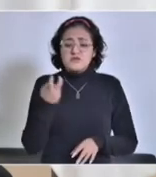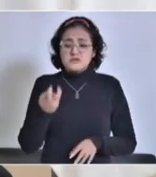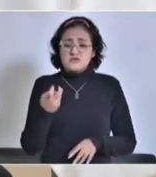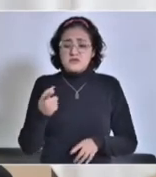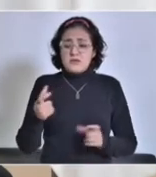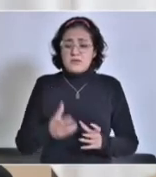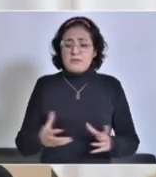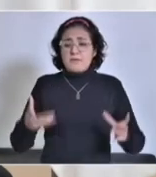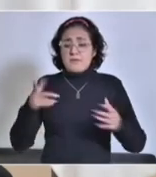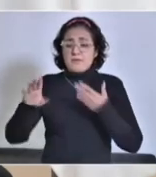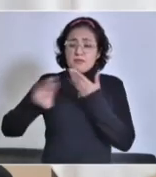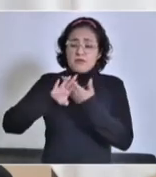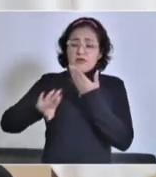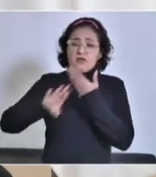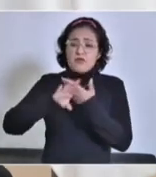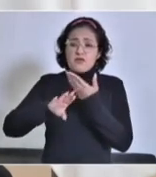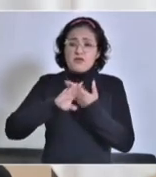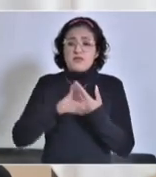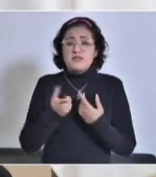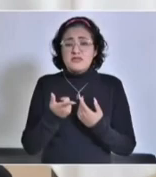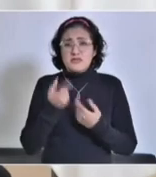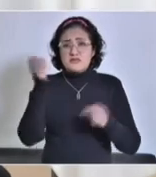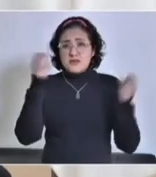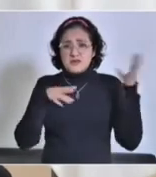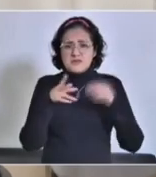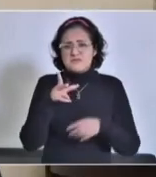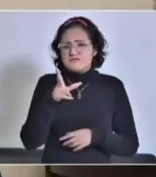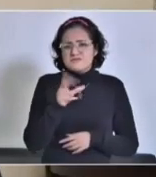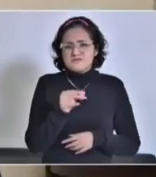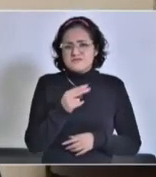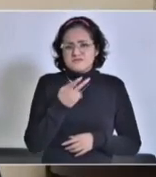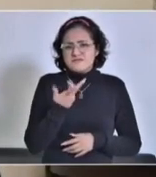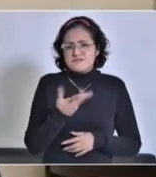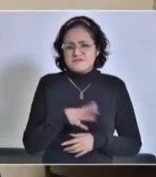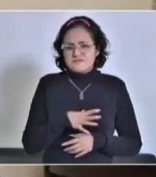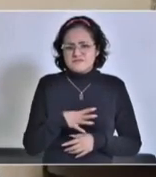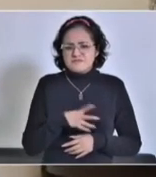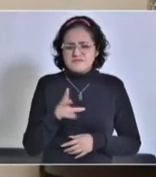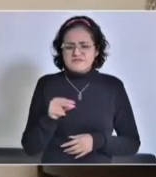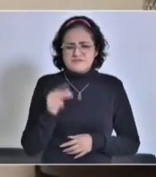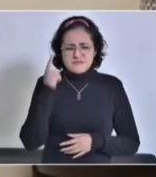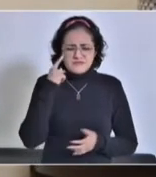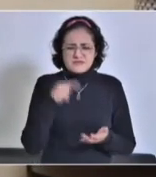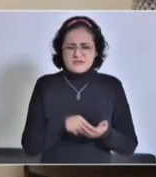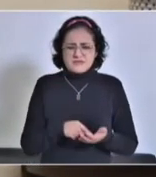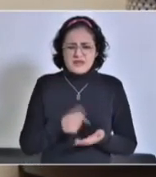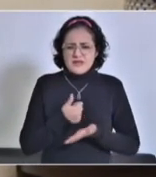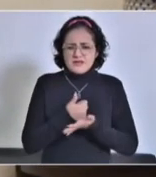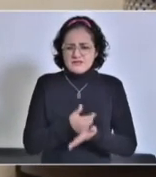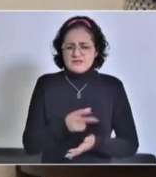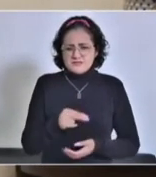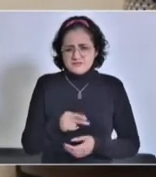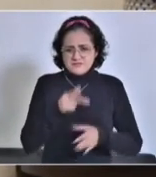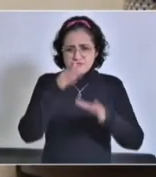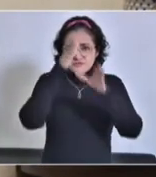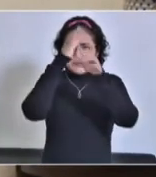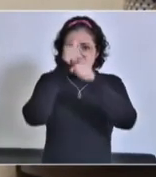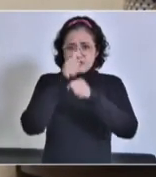bombas antiguernizo. Eso no existe. Eso no existe. ¿De acuerdo?